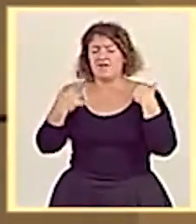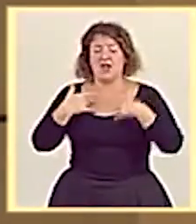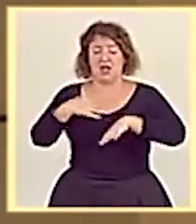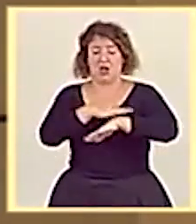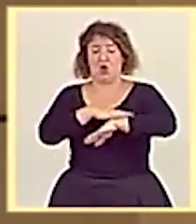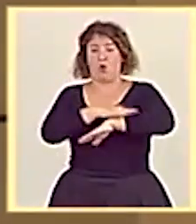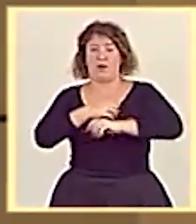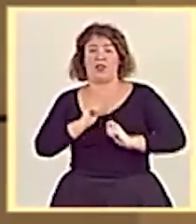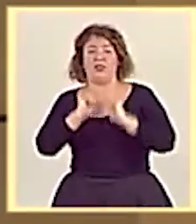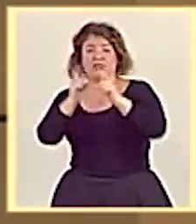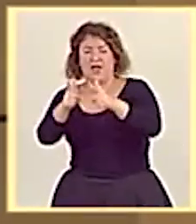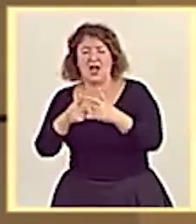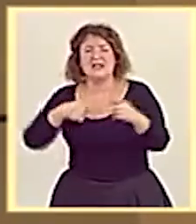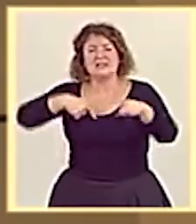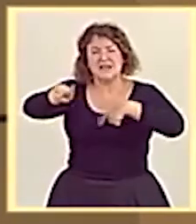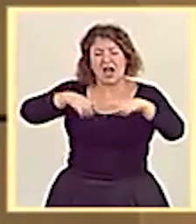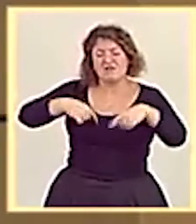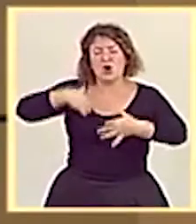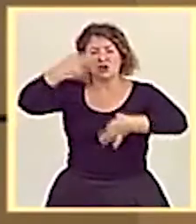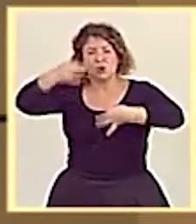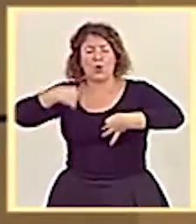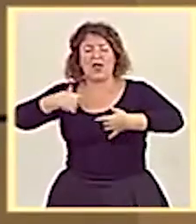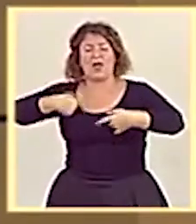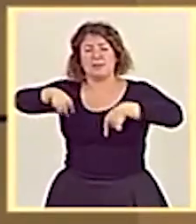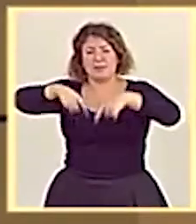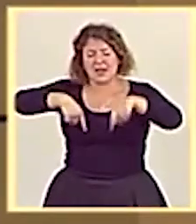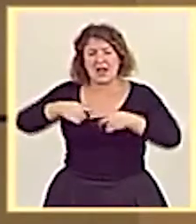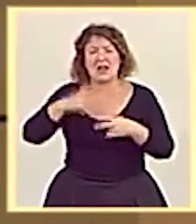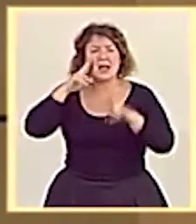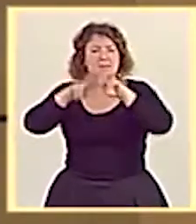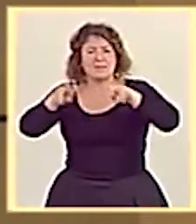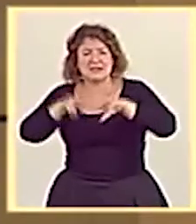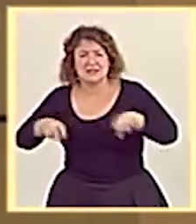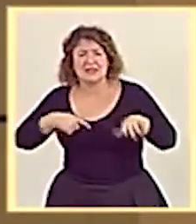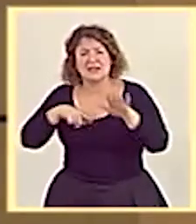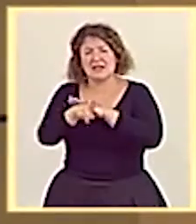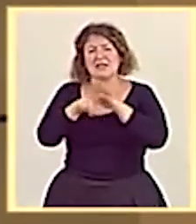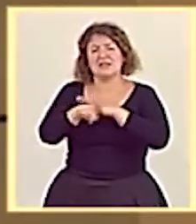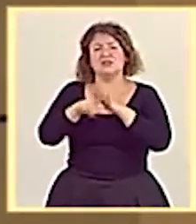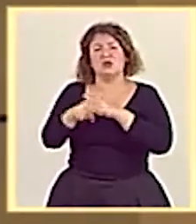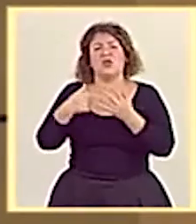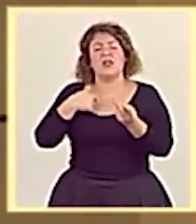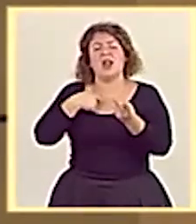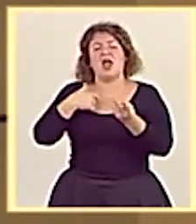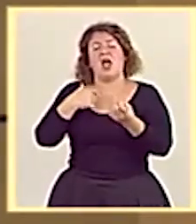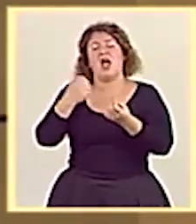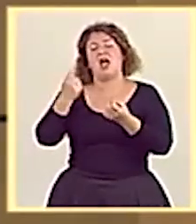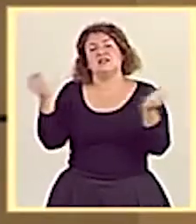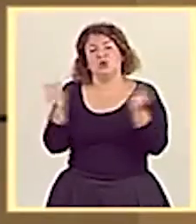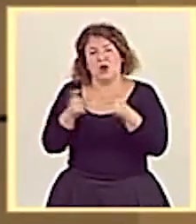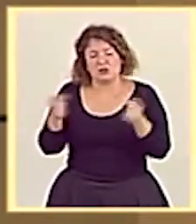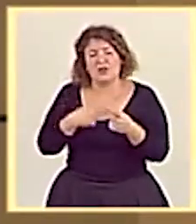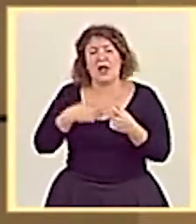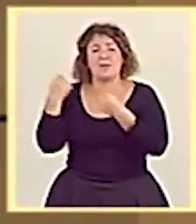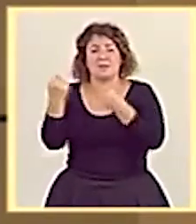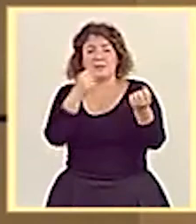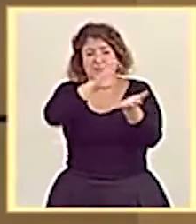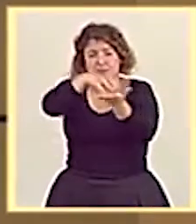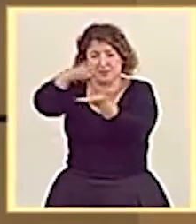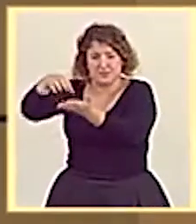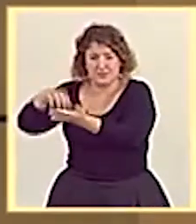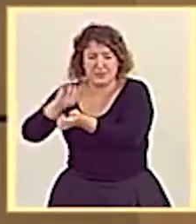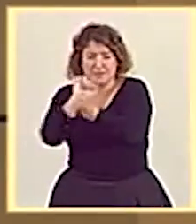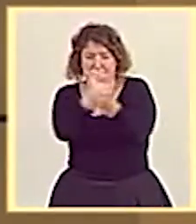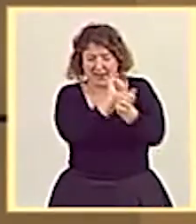Navarra. Tráfico y seguridad vial, investigación, gestión del régimen económico de la seguridad social, instituciones penitenciarias, entre